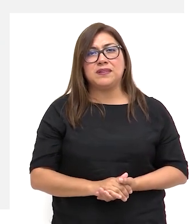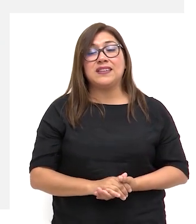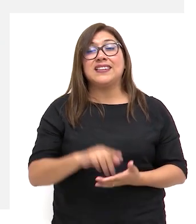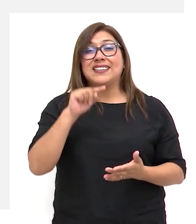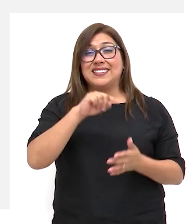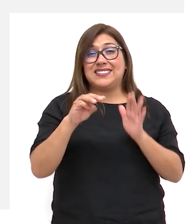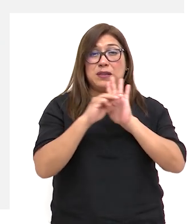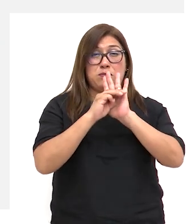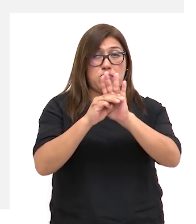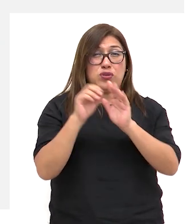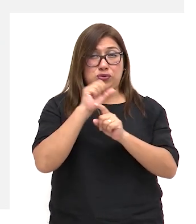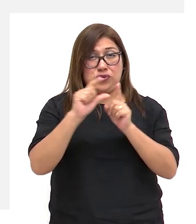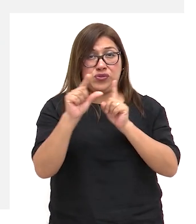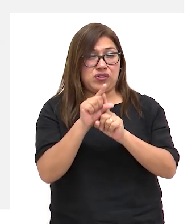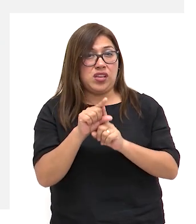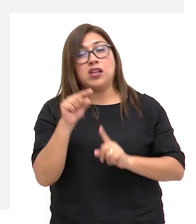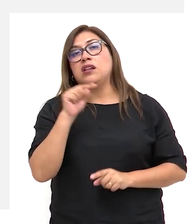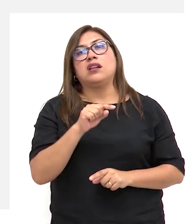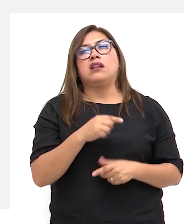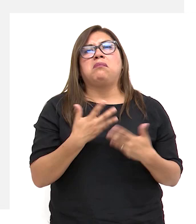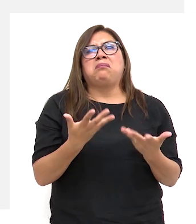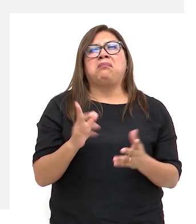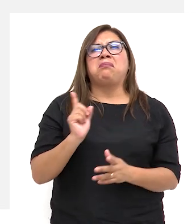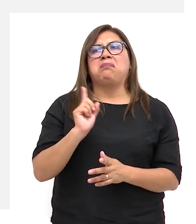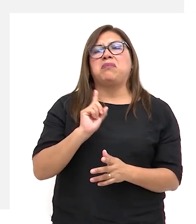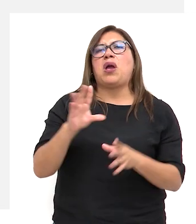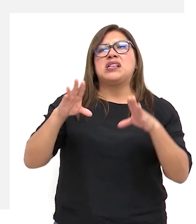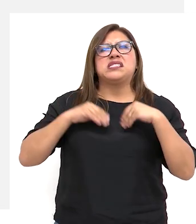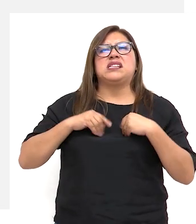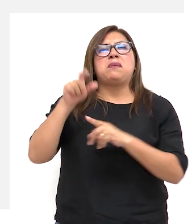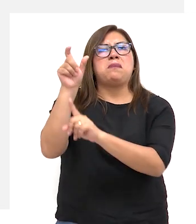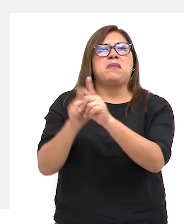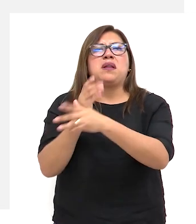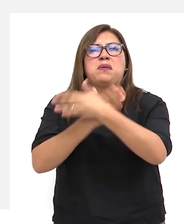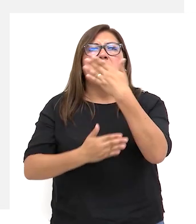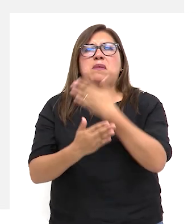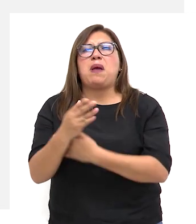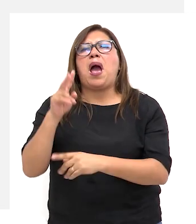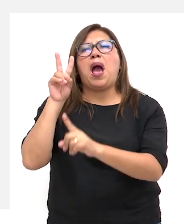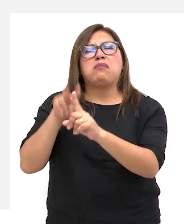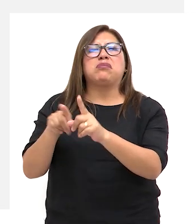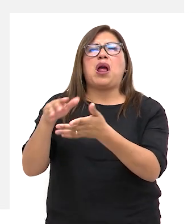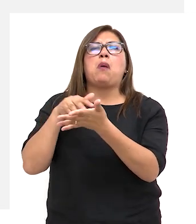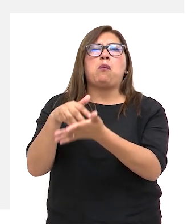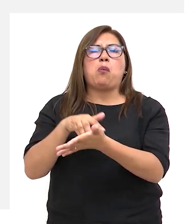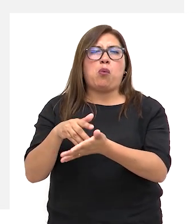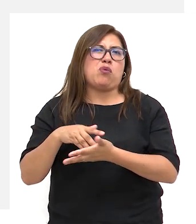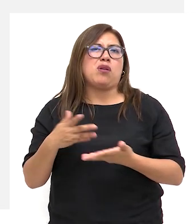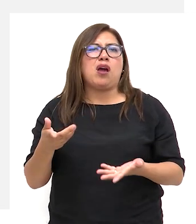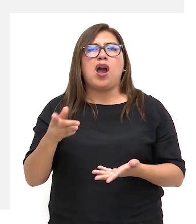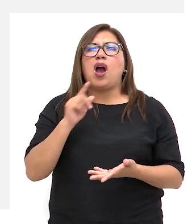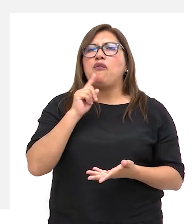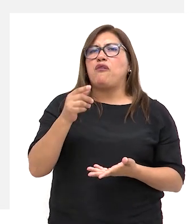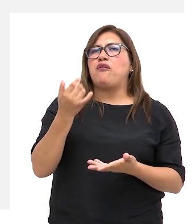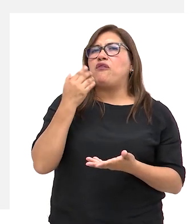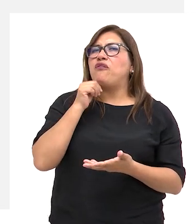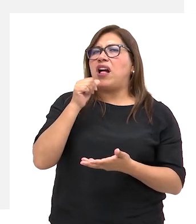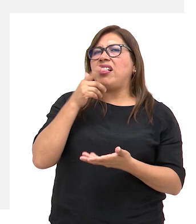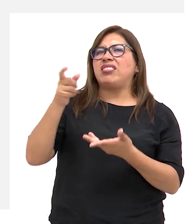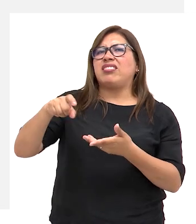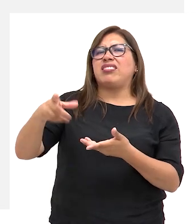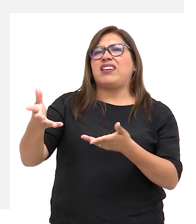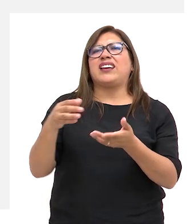En este modelo, no se considera a la persona con discapacidad como una persona vulnerable o como una persona carente de